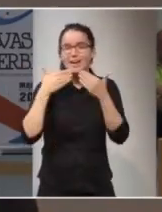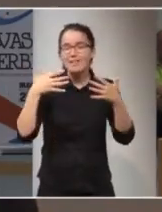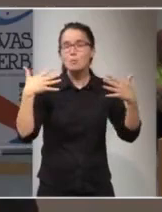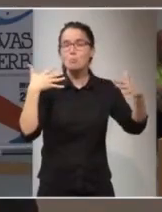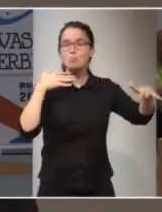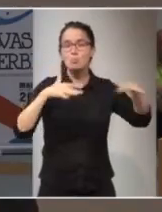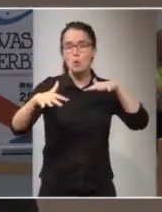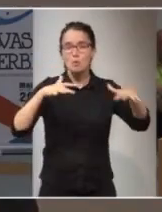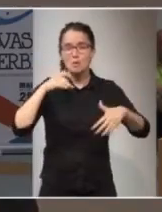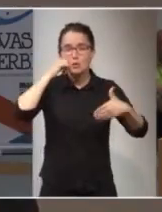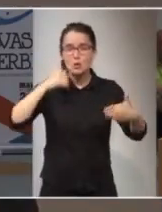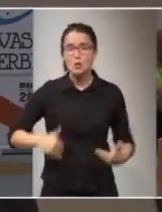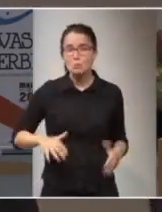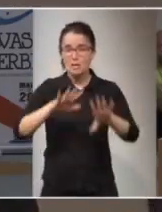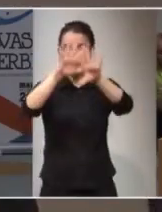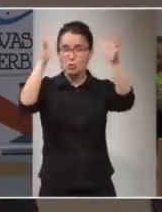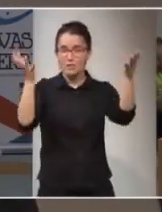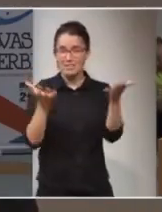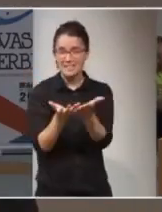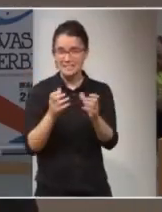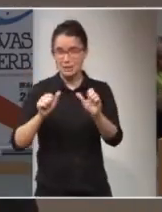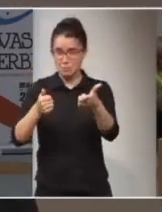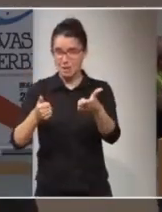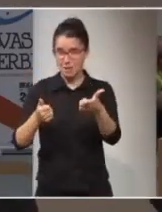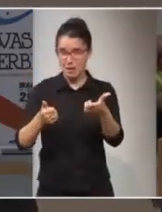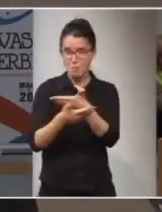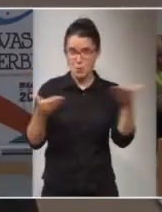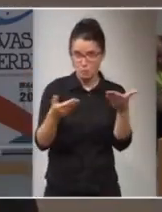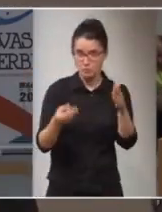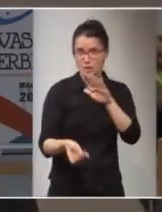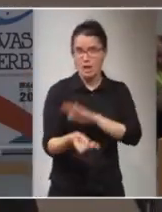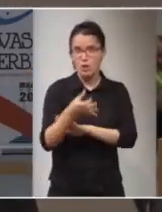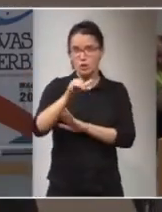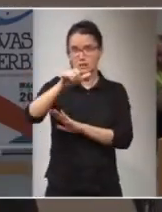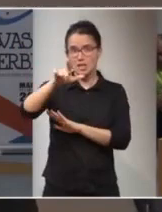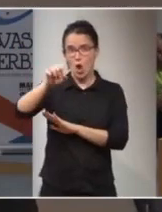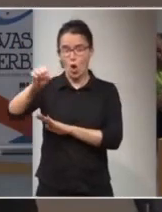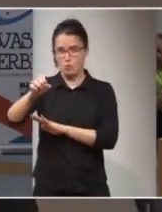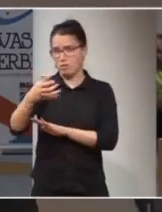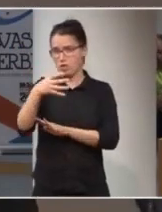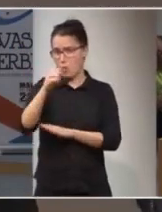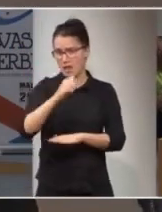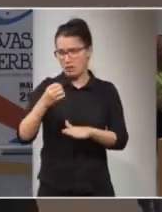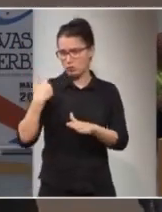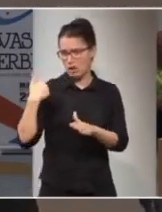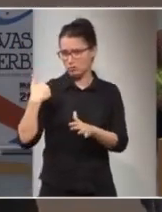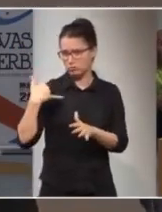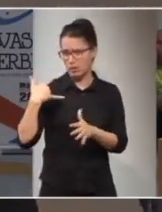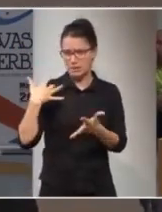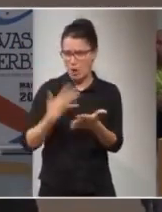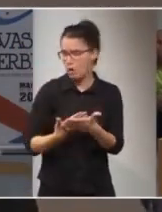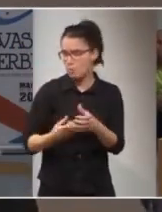del humanismo universalista, explicaban en la introducción, fundado por Silva hace ya casi 50 años. y